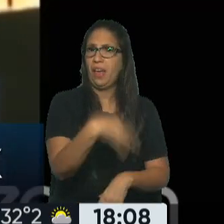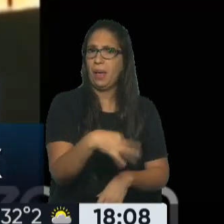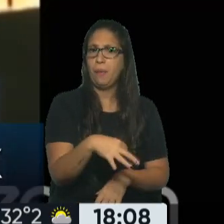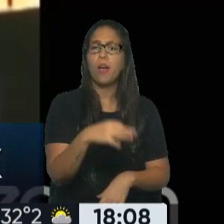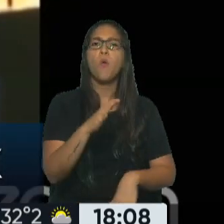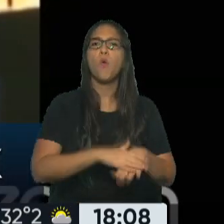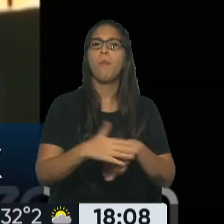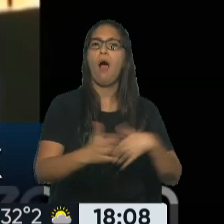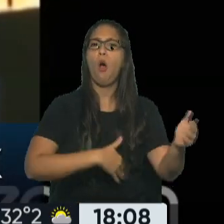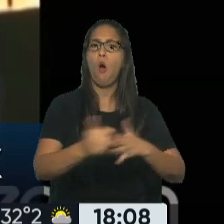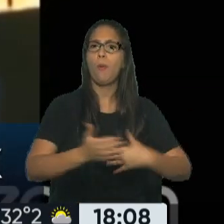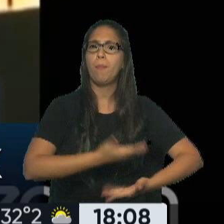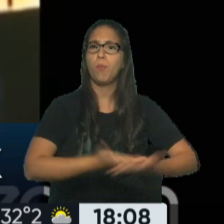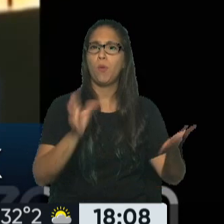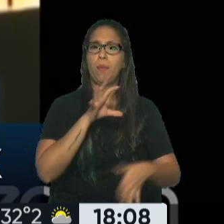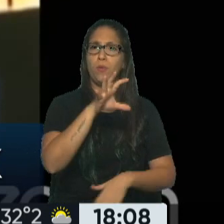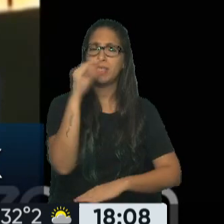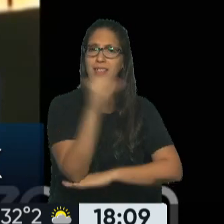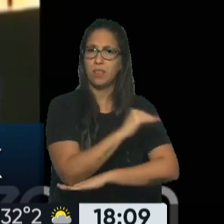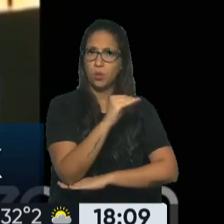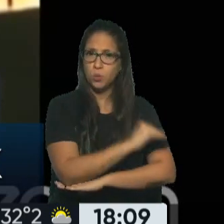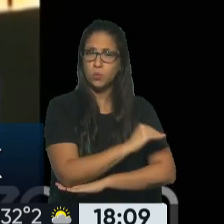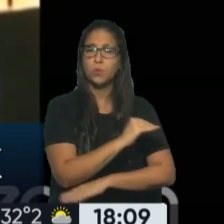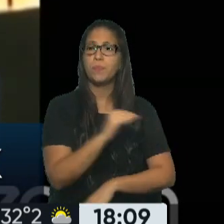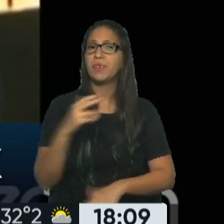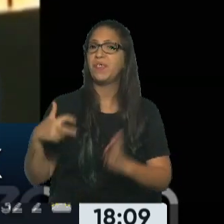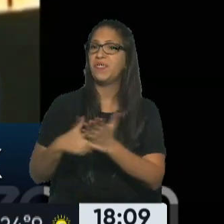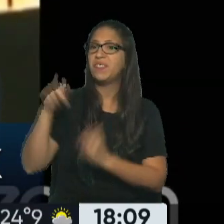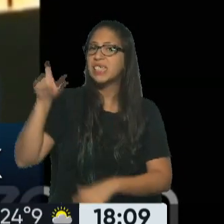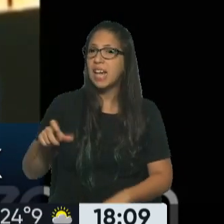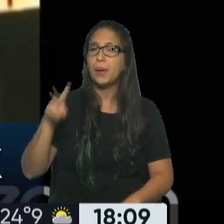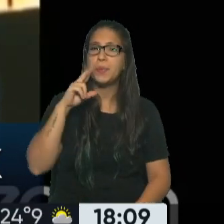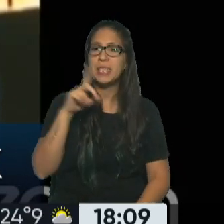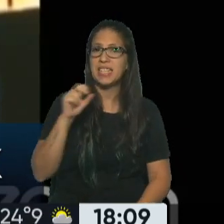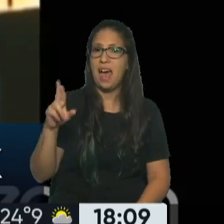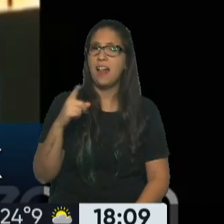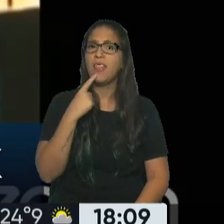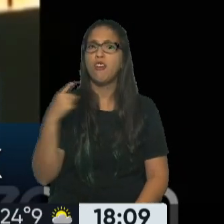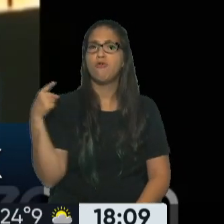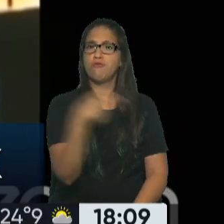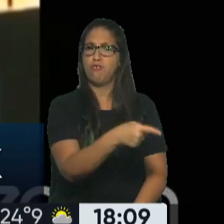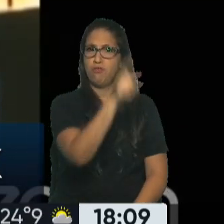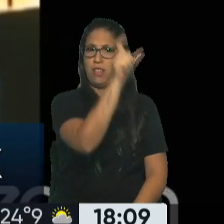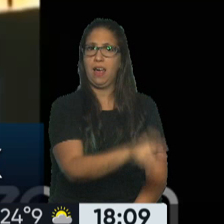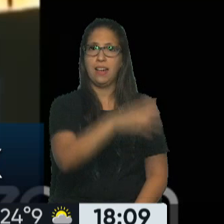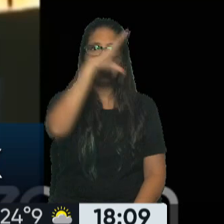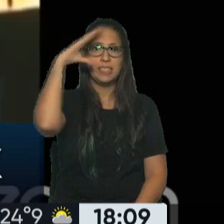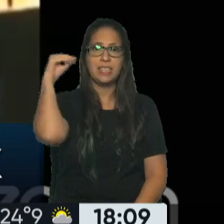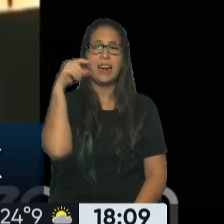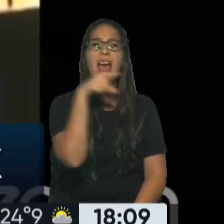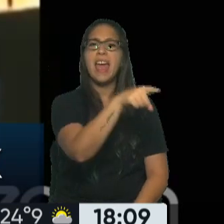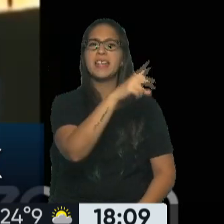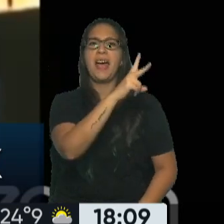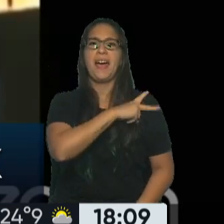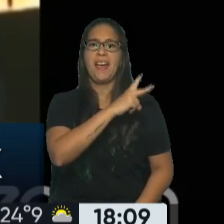obra pública en Santa Cruz. Puntualmente el fiscal Mario Villar acusó a la expresidenta de ser la jefa